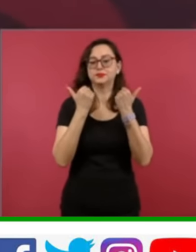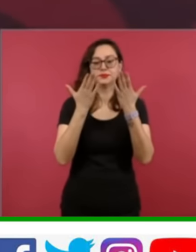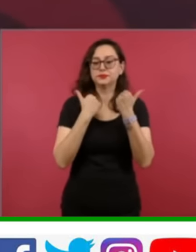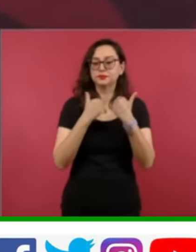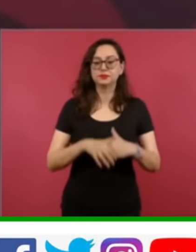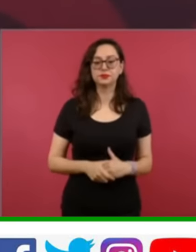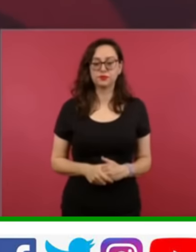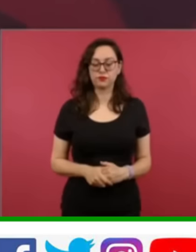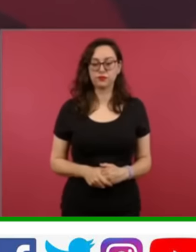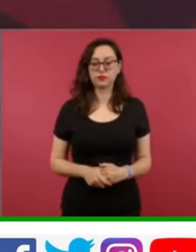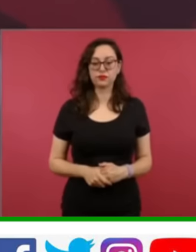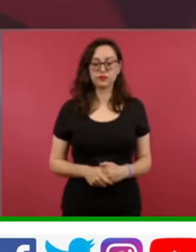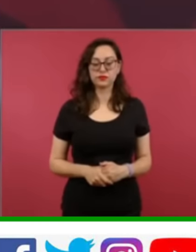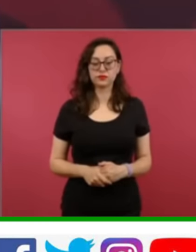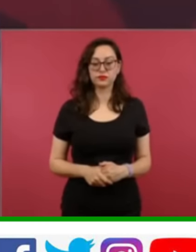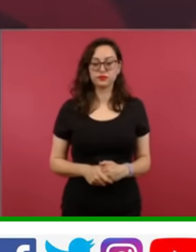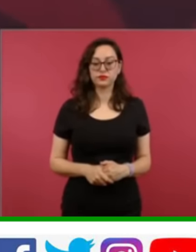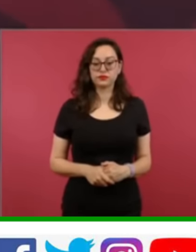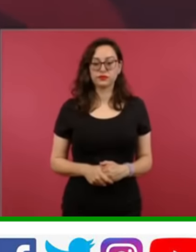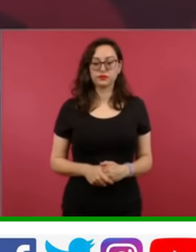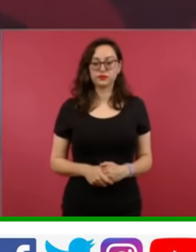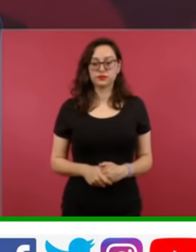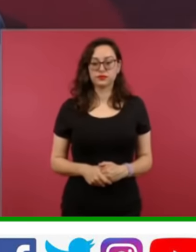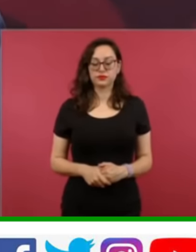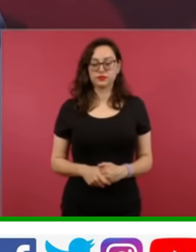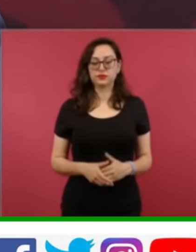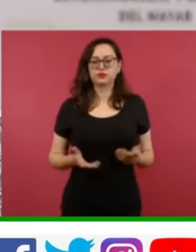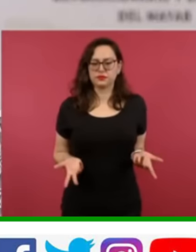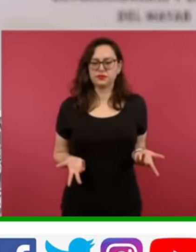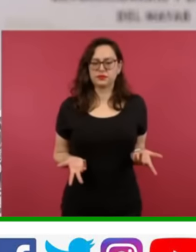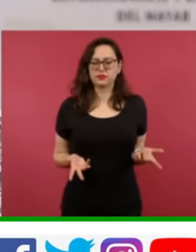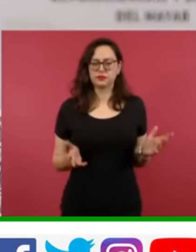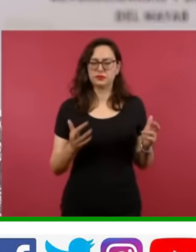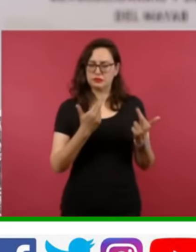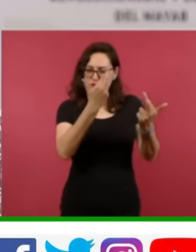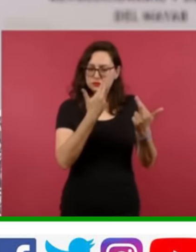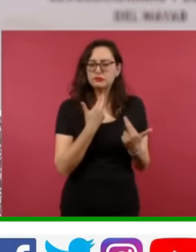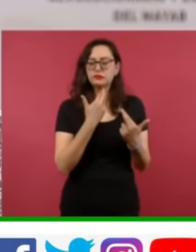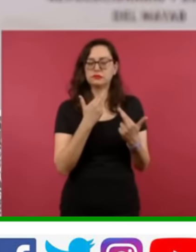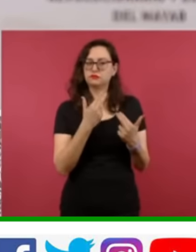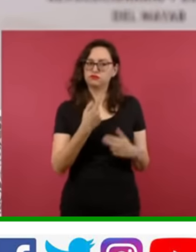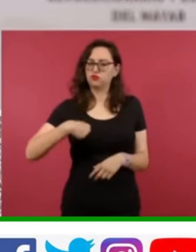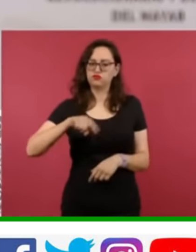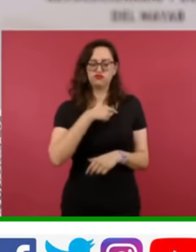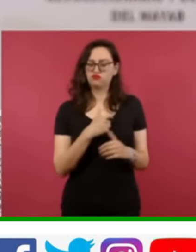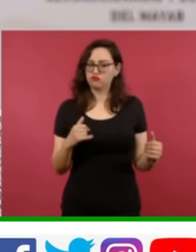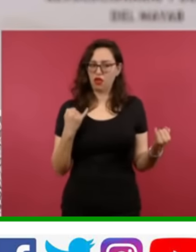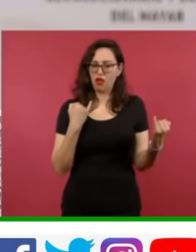Para que empecemos a respetarnos. No somos iguales.